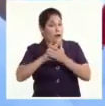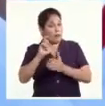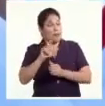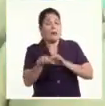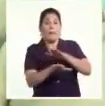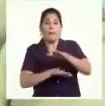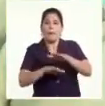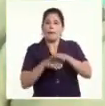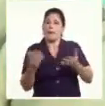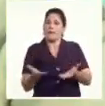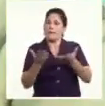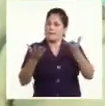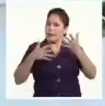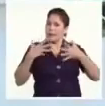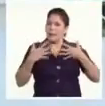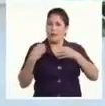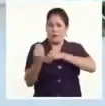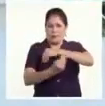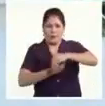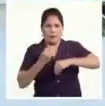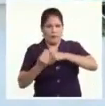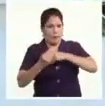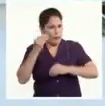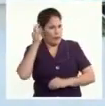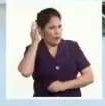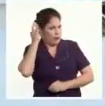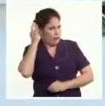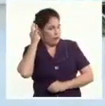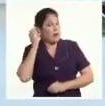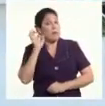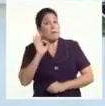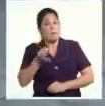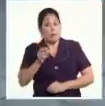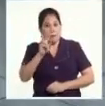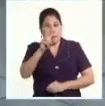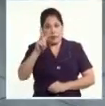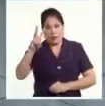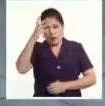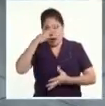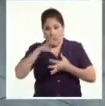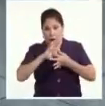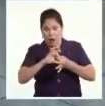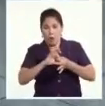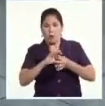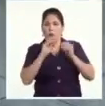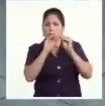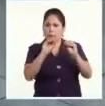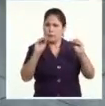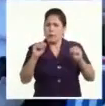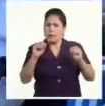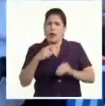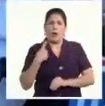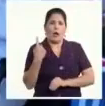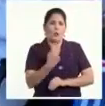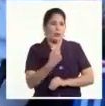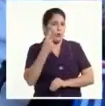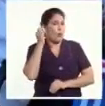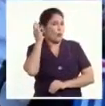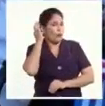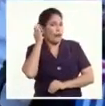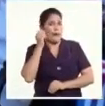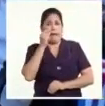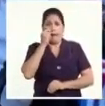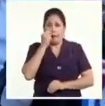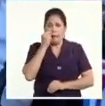bases y estimula la capacidad transformadora de la mujer, y desde la cual este 23 de agosto se convocó a todos los cubanos a aprobar en